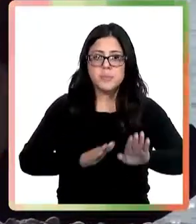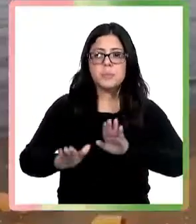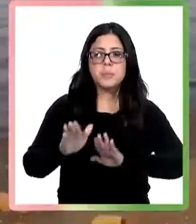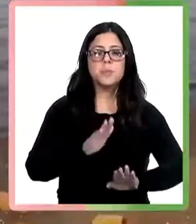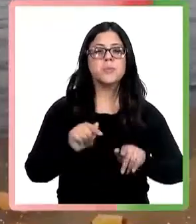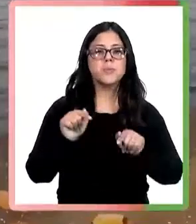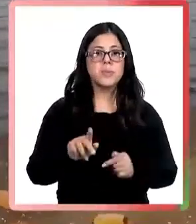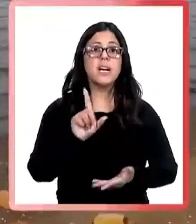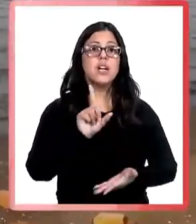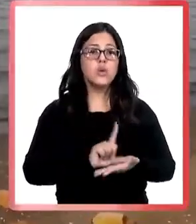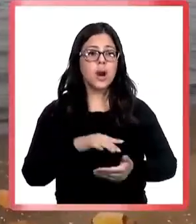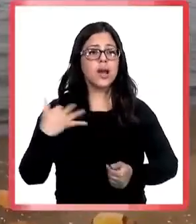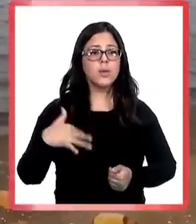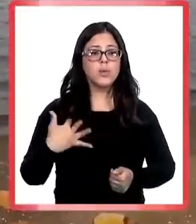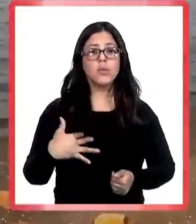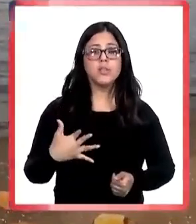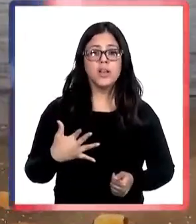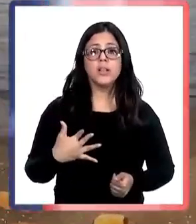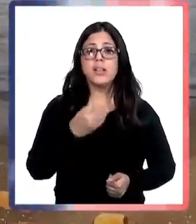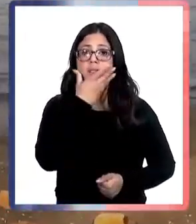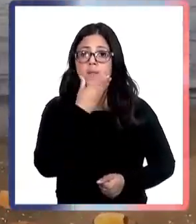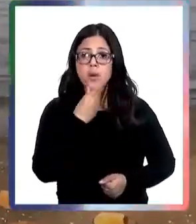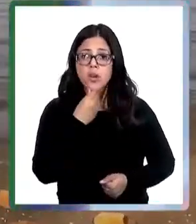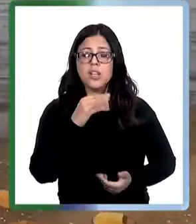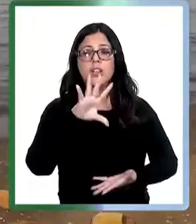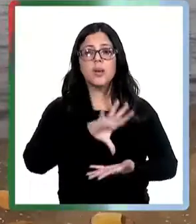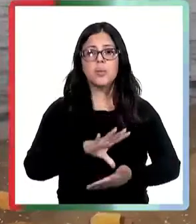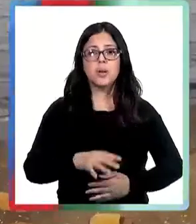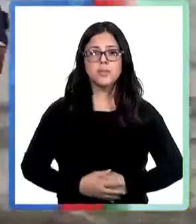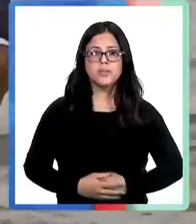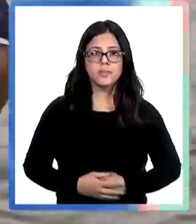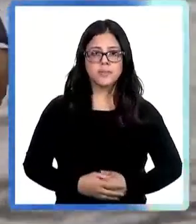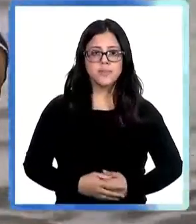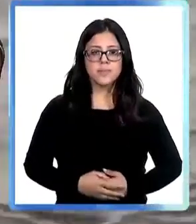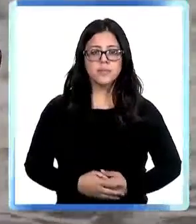conservar una de las reservas naturales más bellas del país.